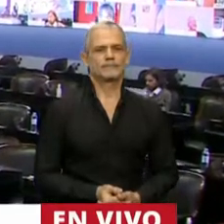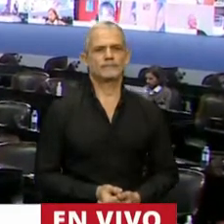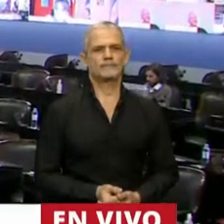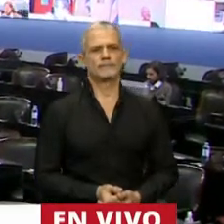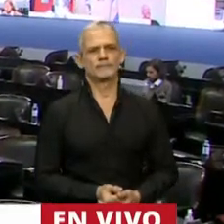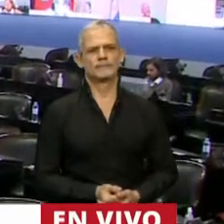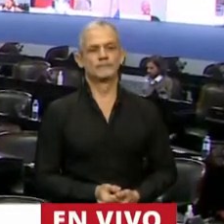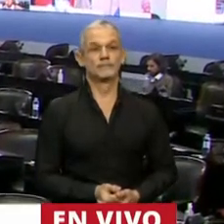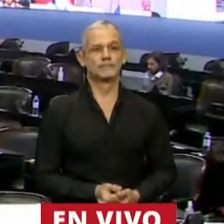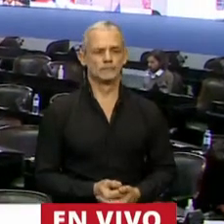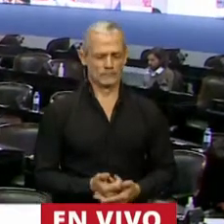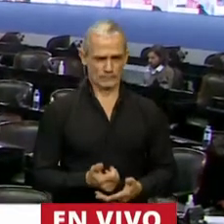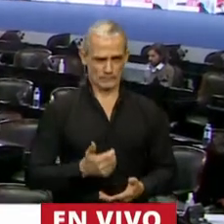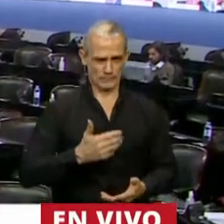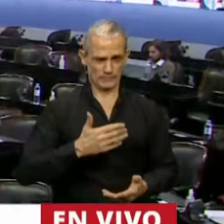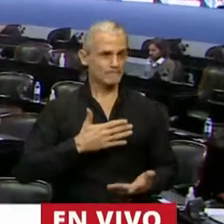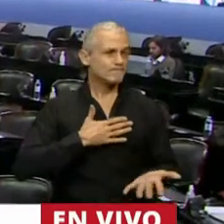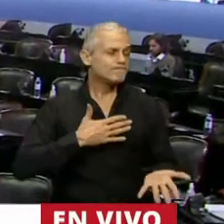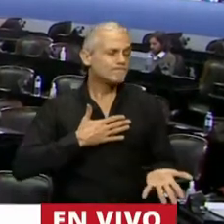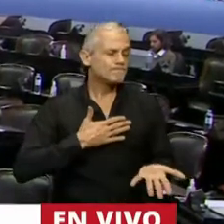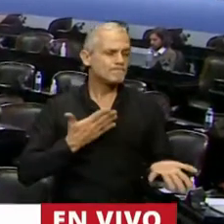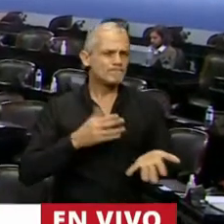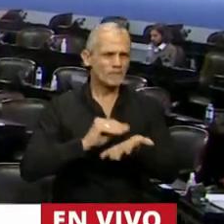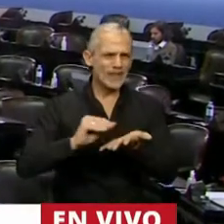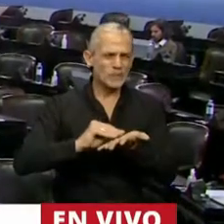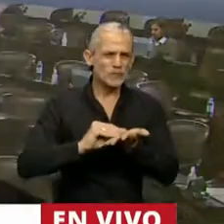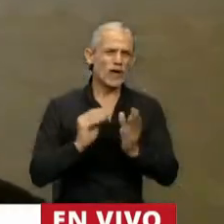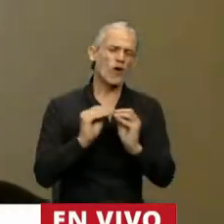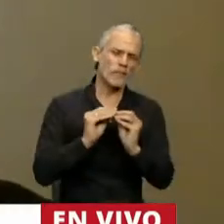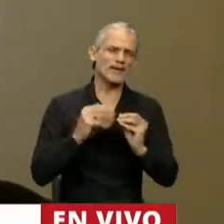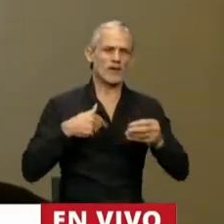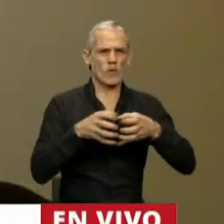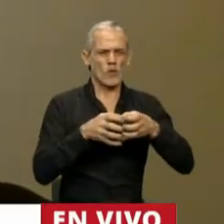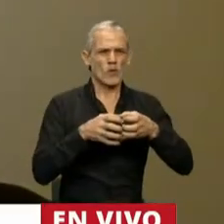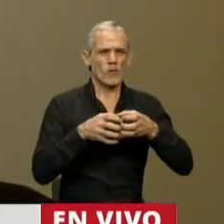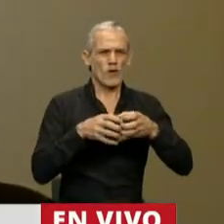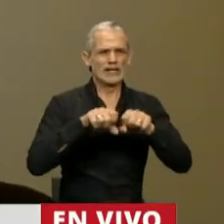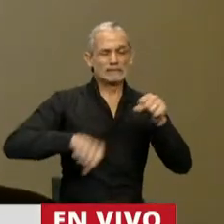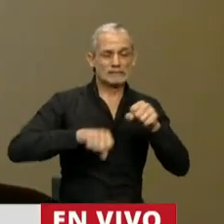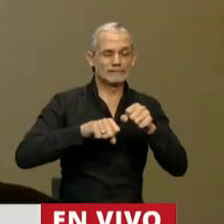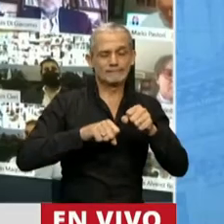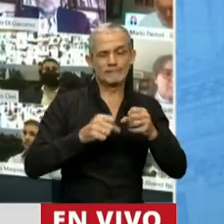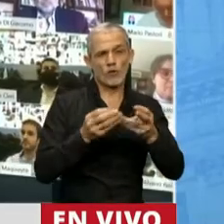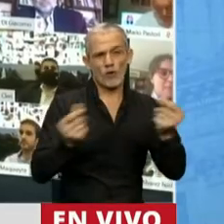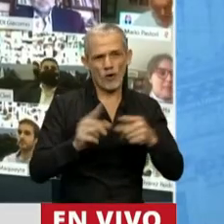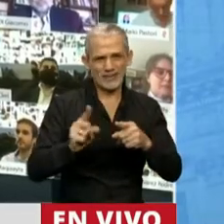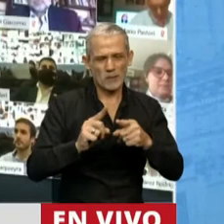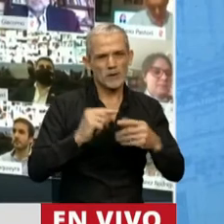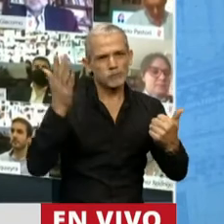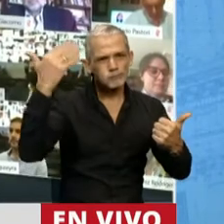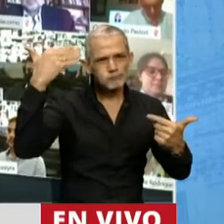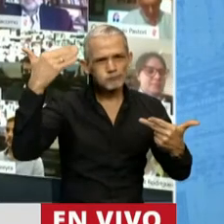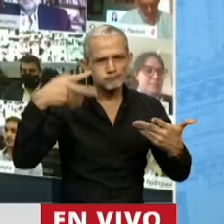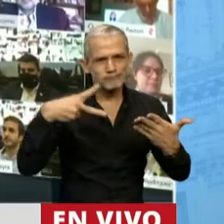Lamento que el diputado compañero de Interloque no haya podido culminar con su